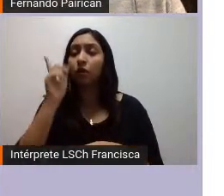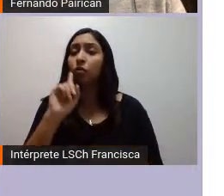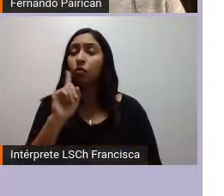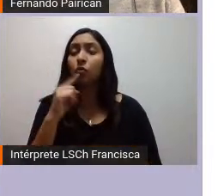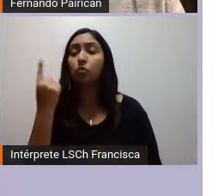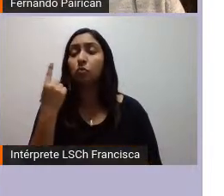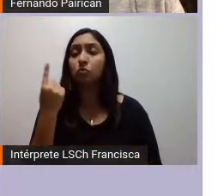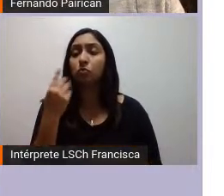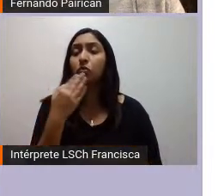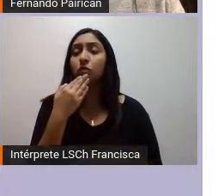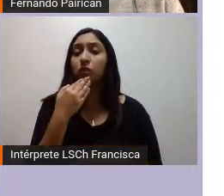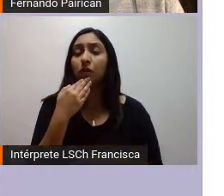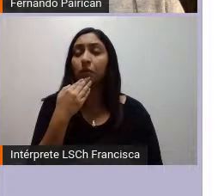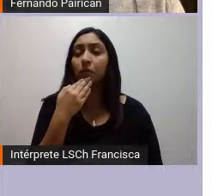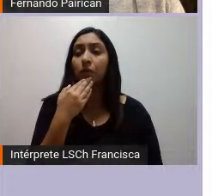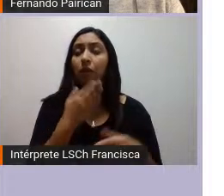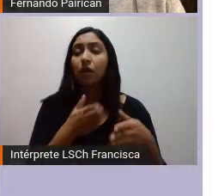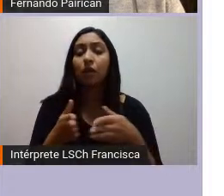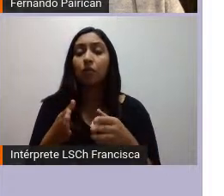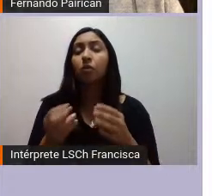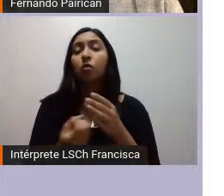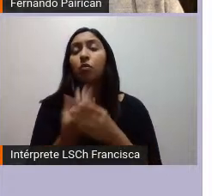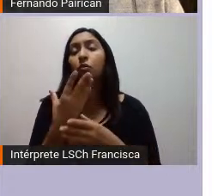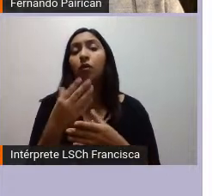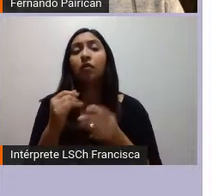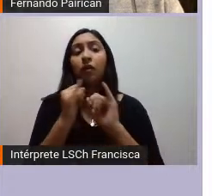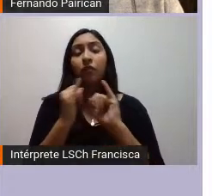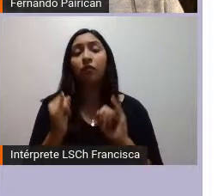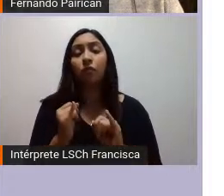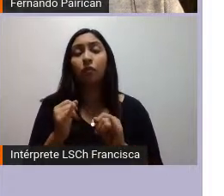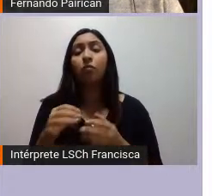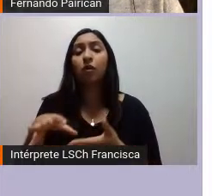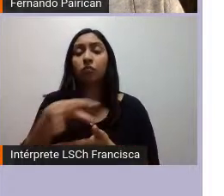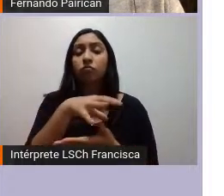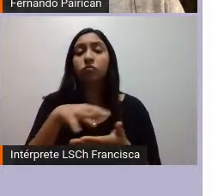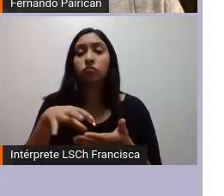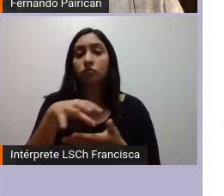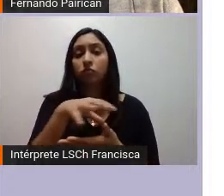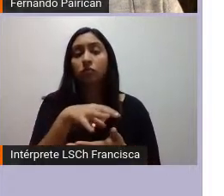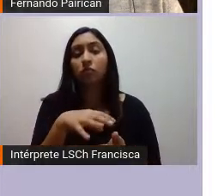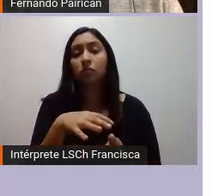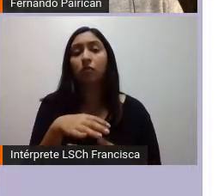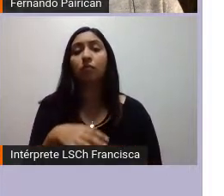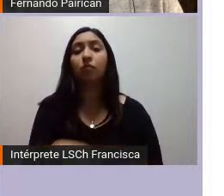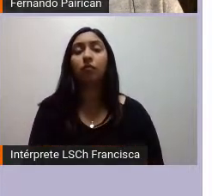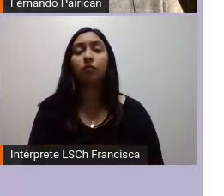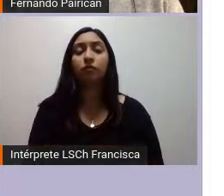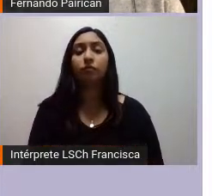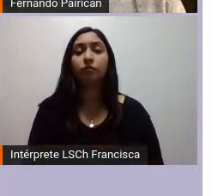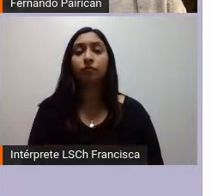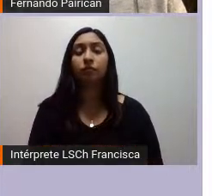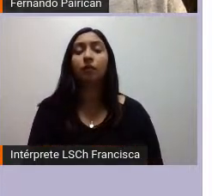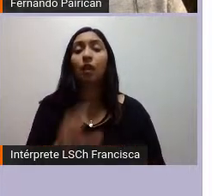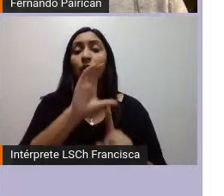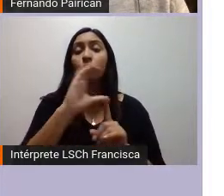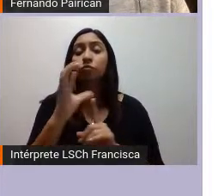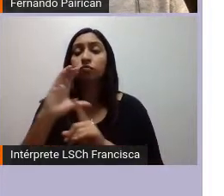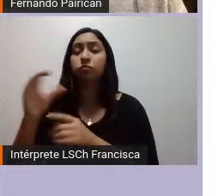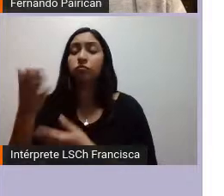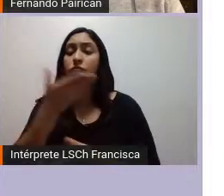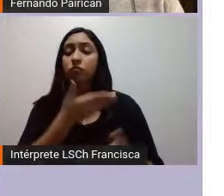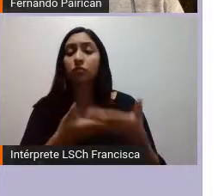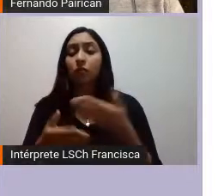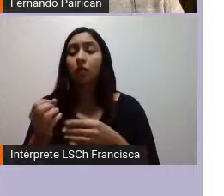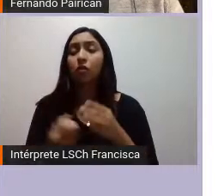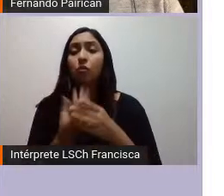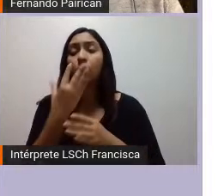camino posible a un nuevo tipo de ciudadanía la interculturalidad es también un nuevo tipo de ciudadanía una ciudadanía que parte de